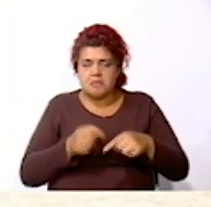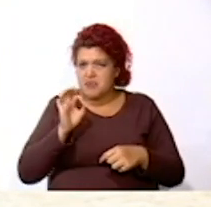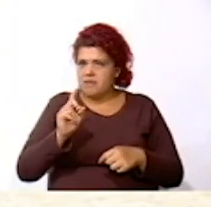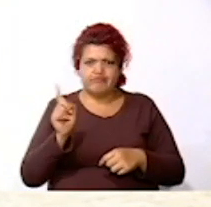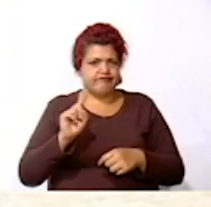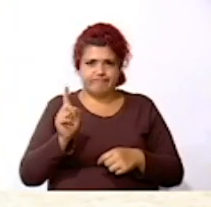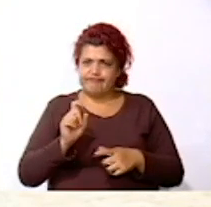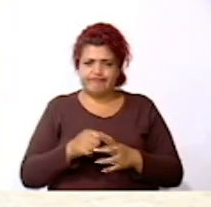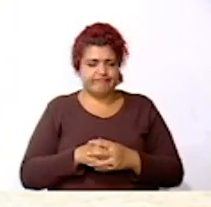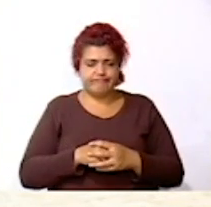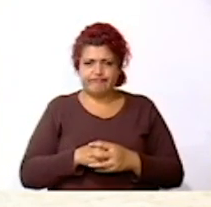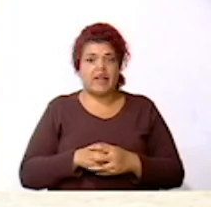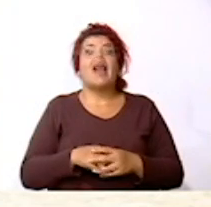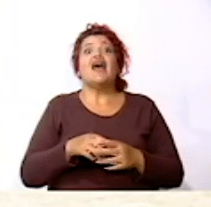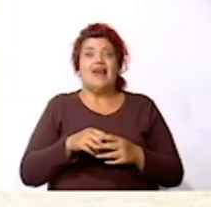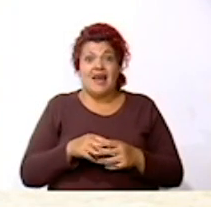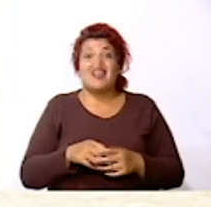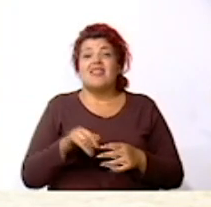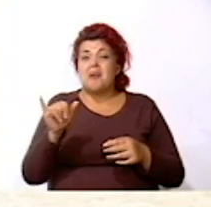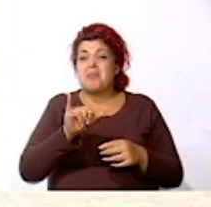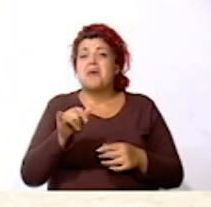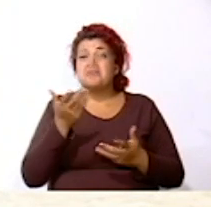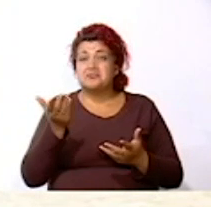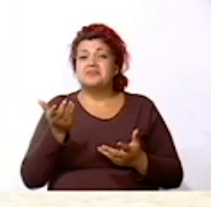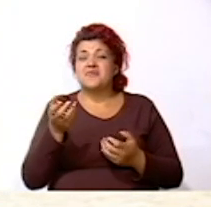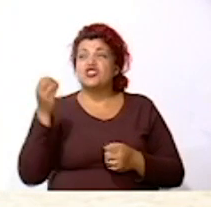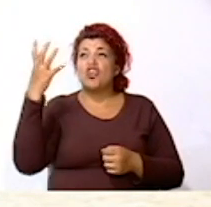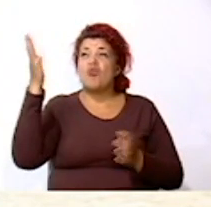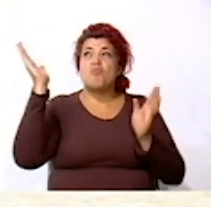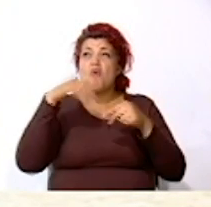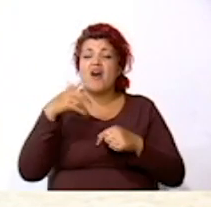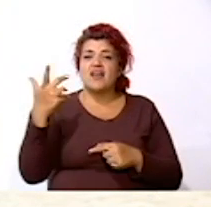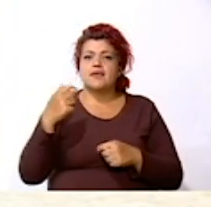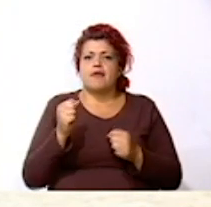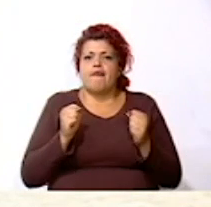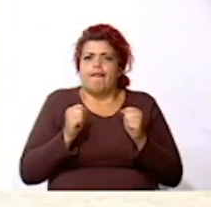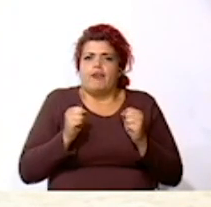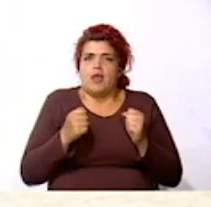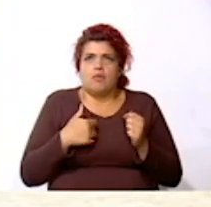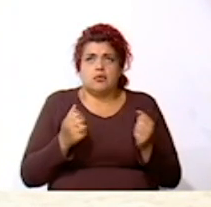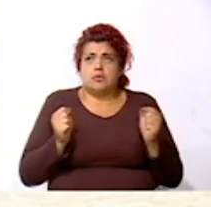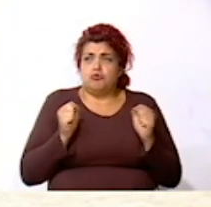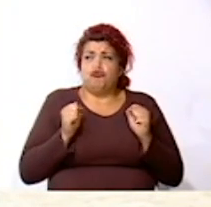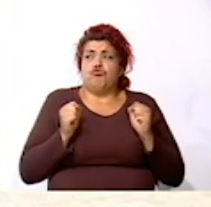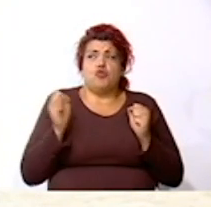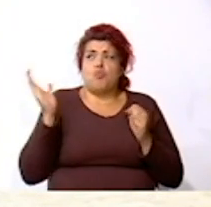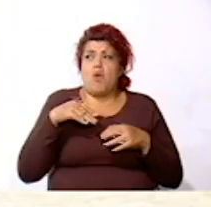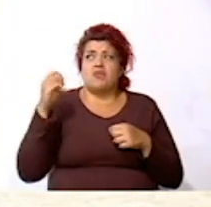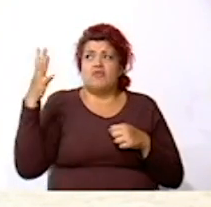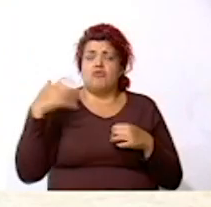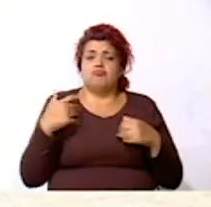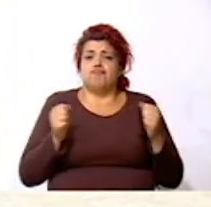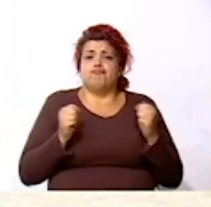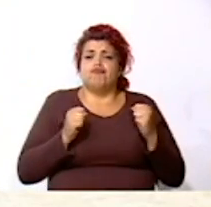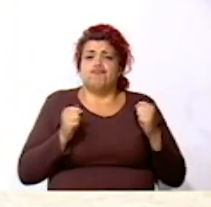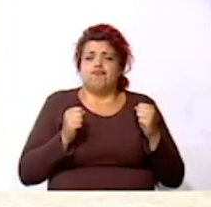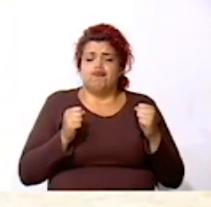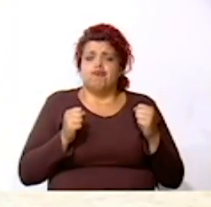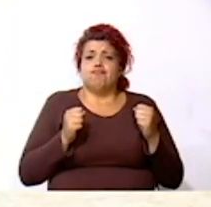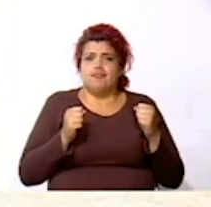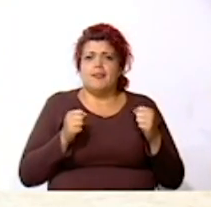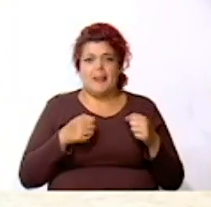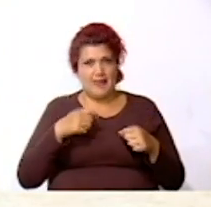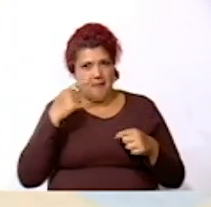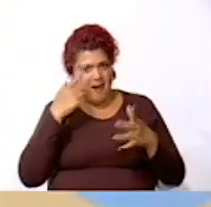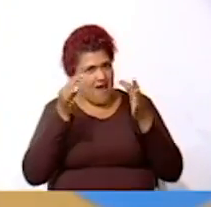También la ausencia del sol nos da frío ¿Verdad? Muy bien Vean que